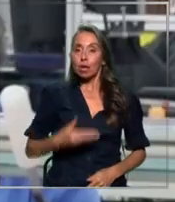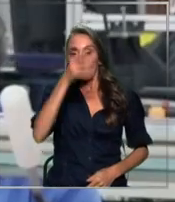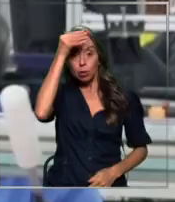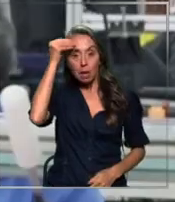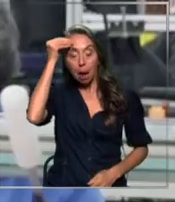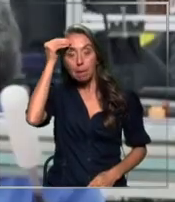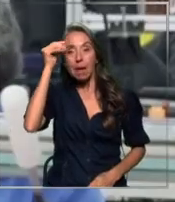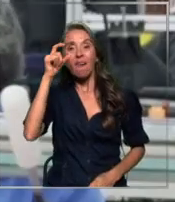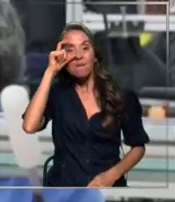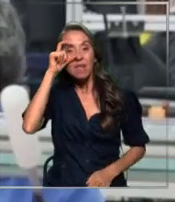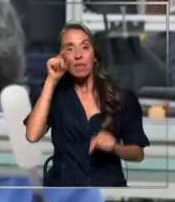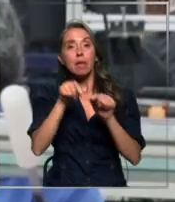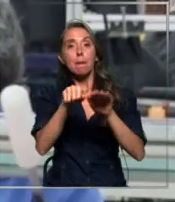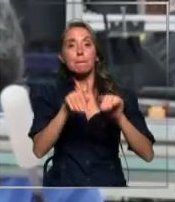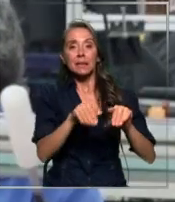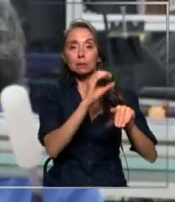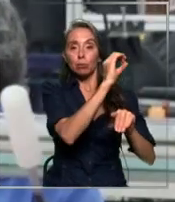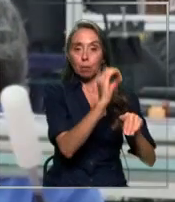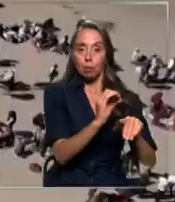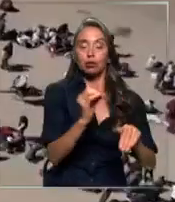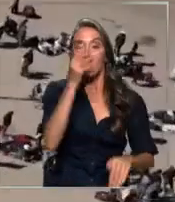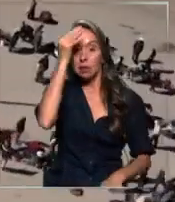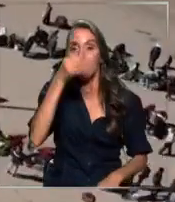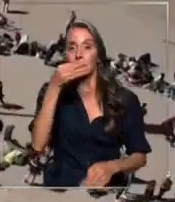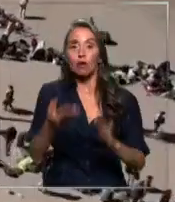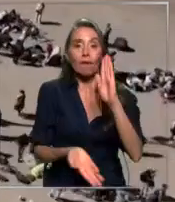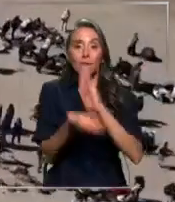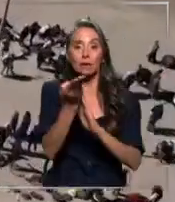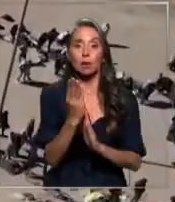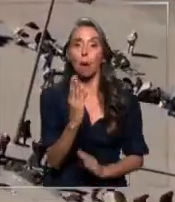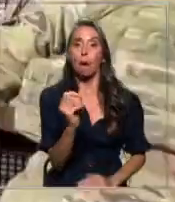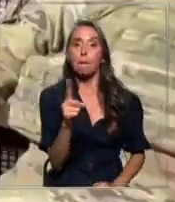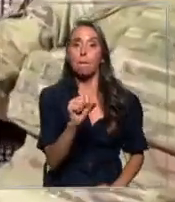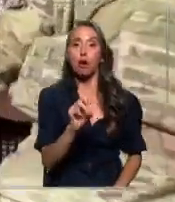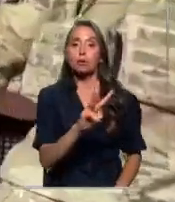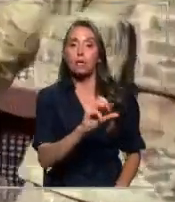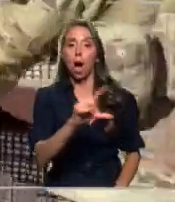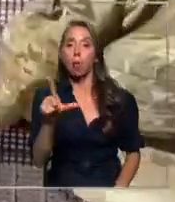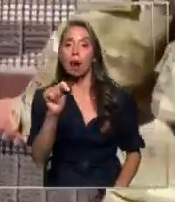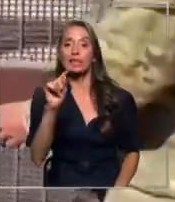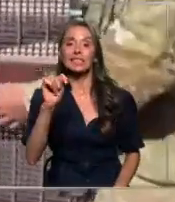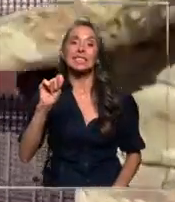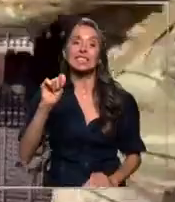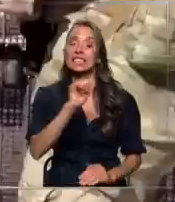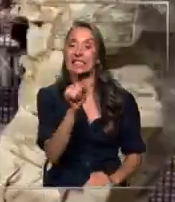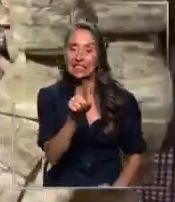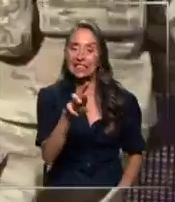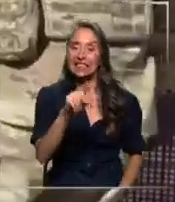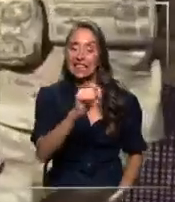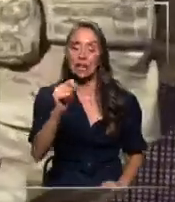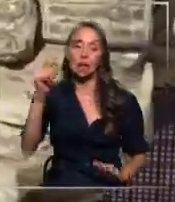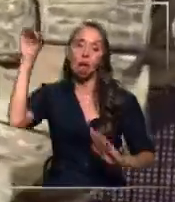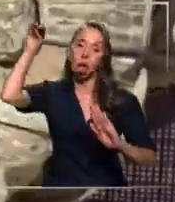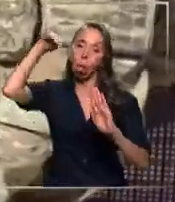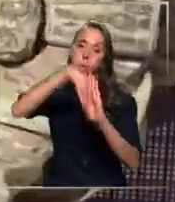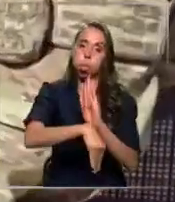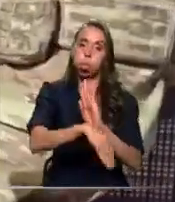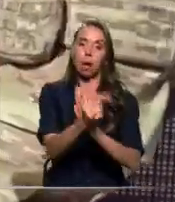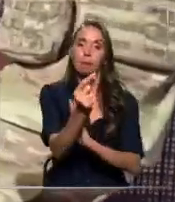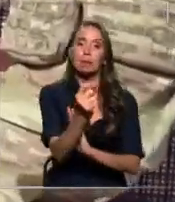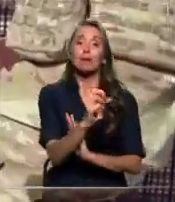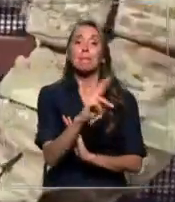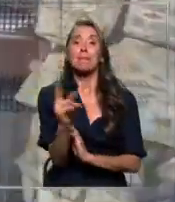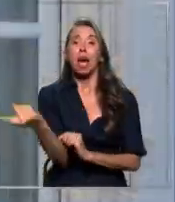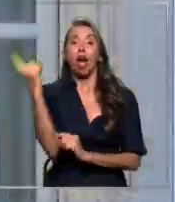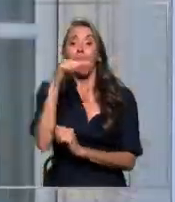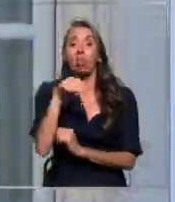gobierno de Joe Biden mantuvo. Luego del anuncio de Trump, la bolsa de Wall Street cayó en su peor jornada en lo que va de este año.